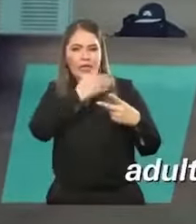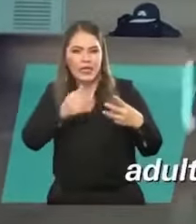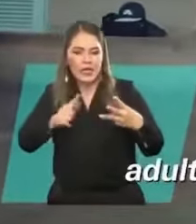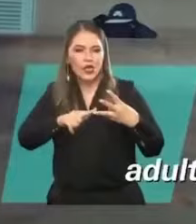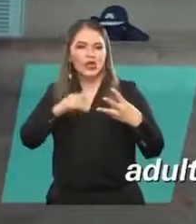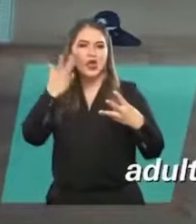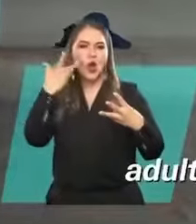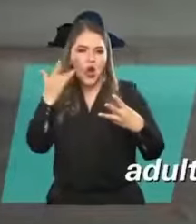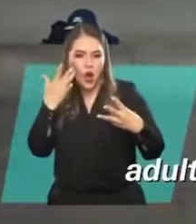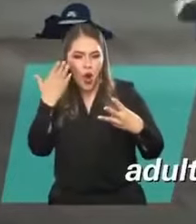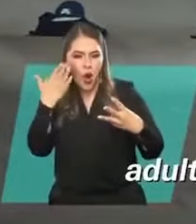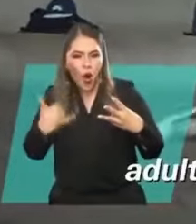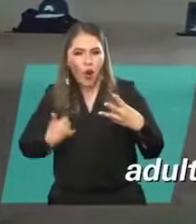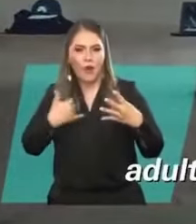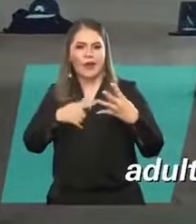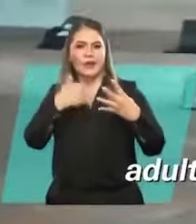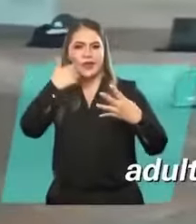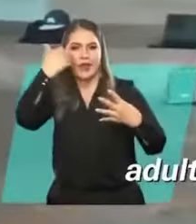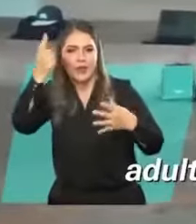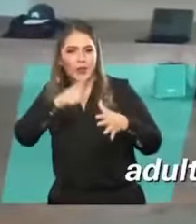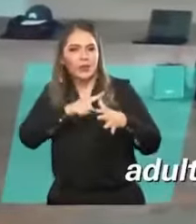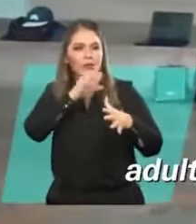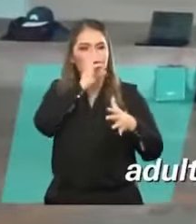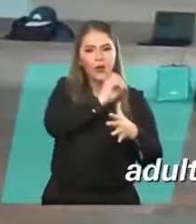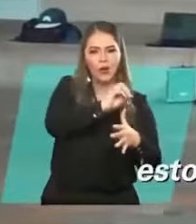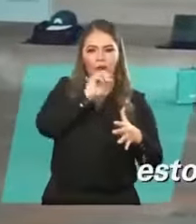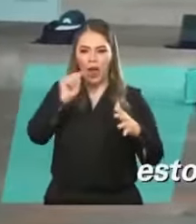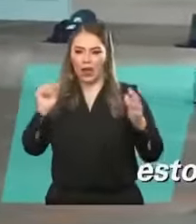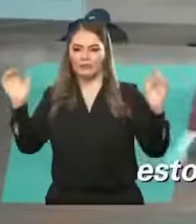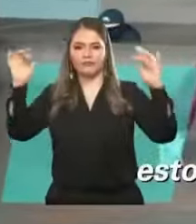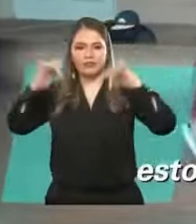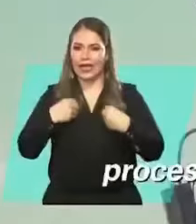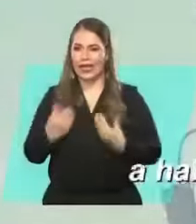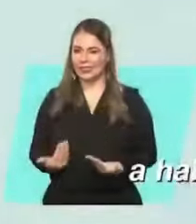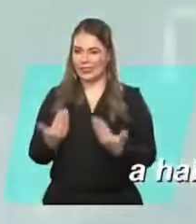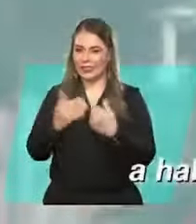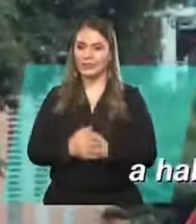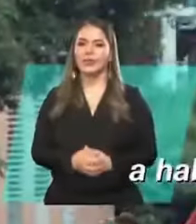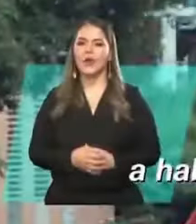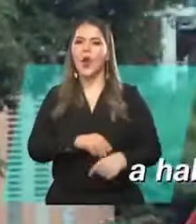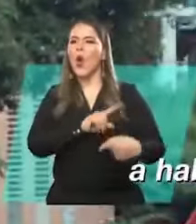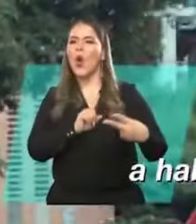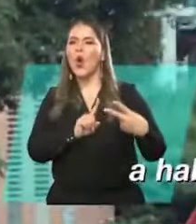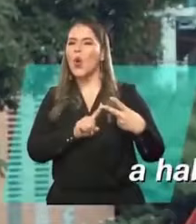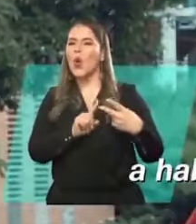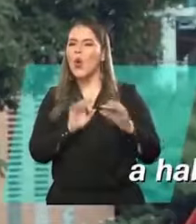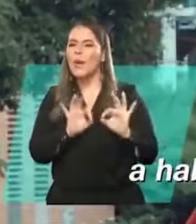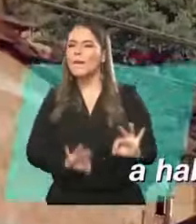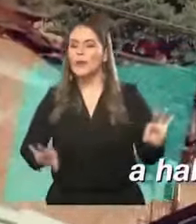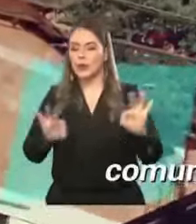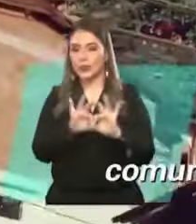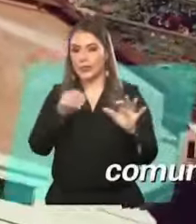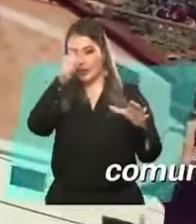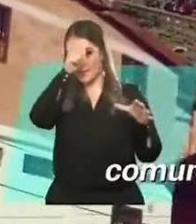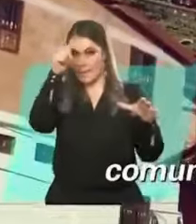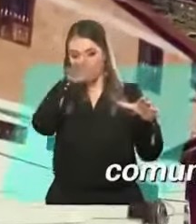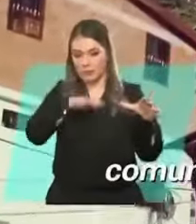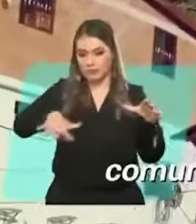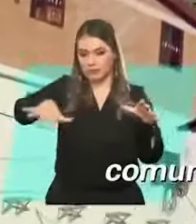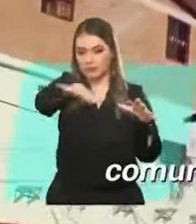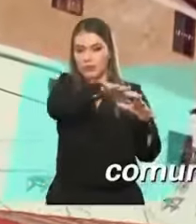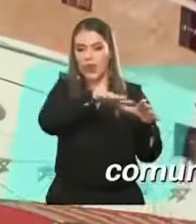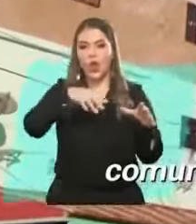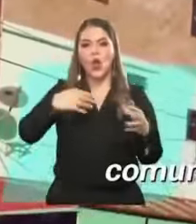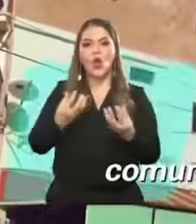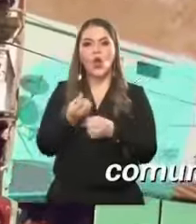jóvenes, adultos, mujeres, hombres participan de estos procesos Voy a hablar de un beneficio fundamental, la comuna 1